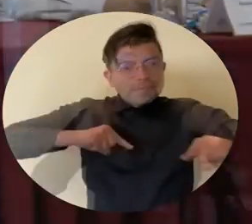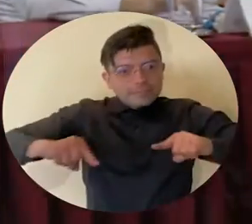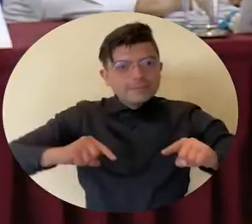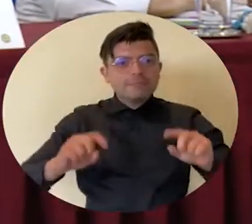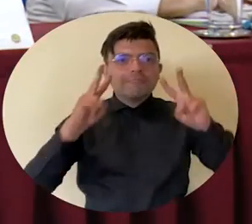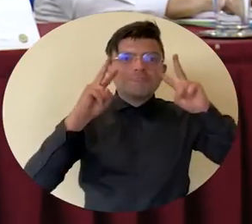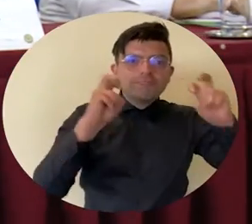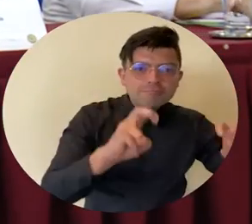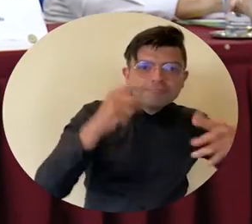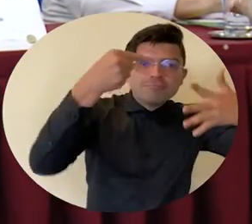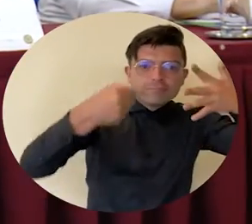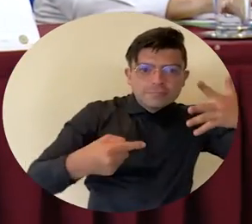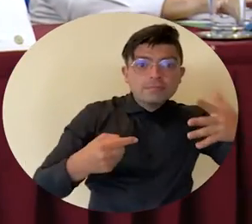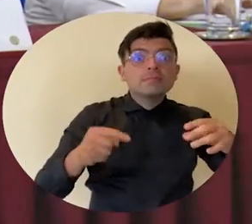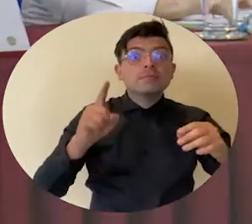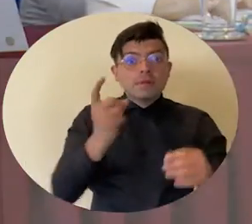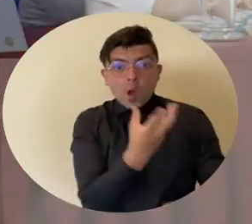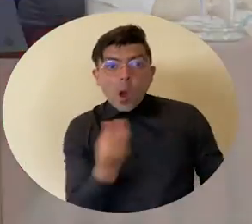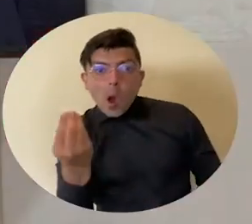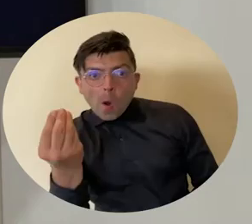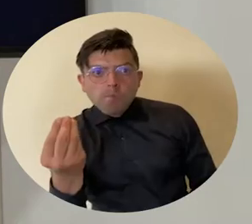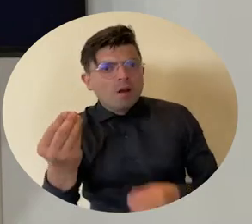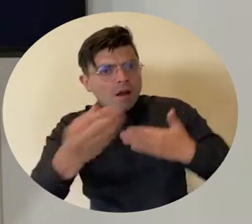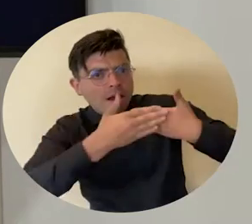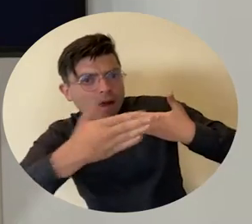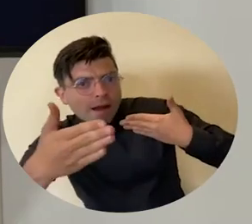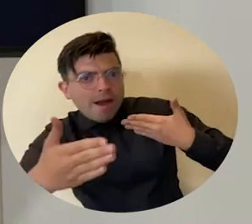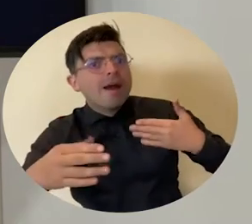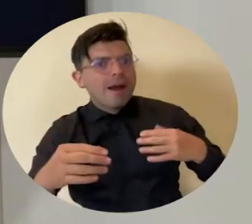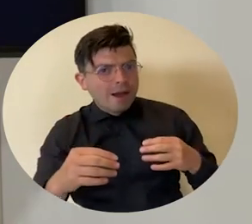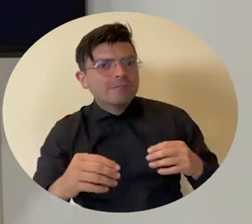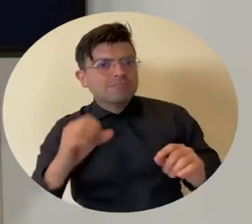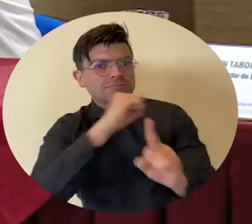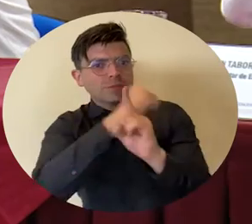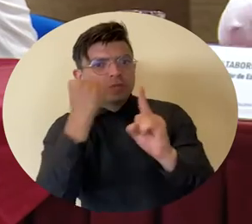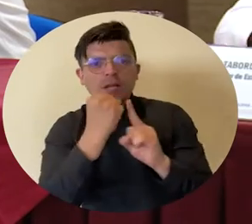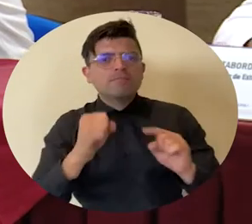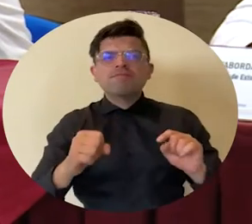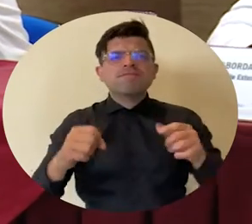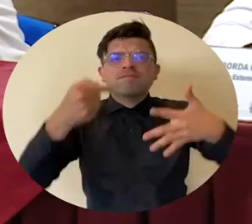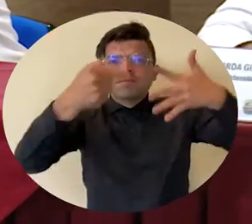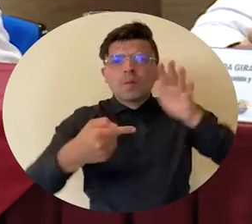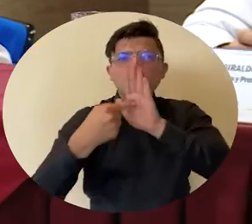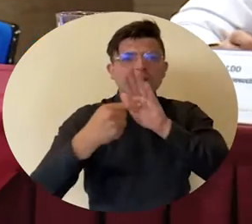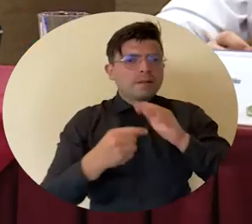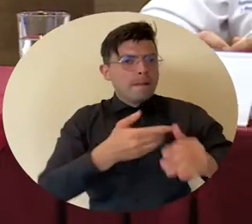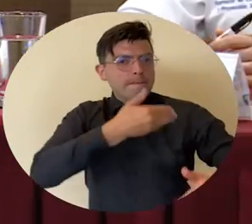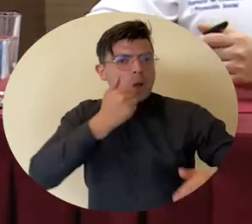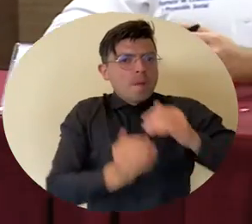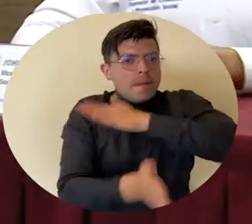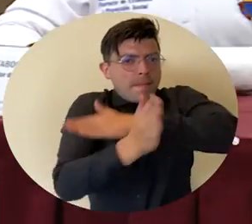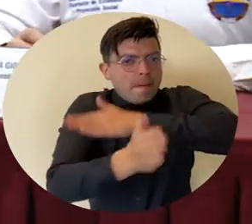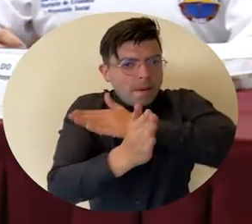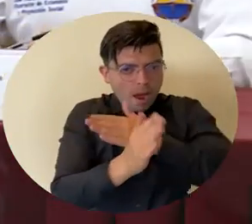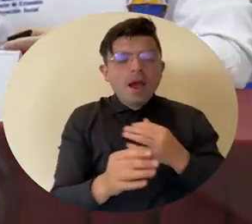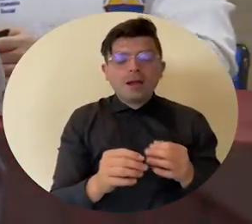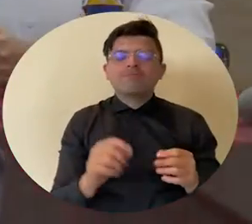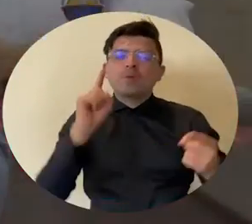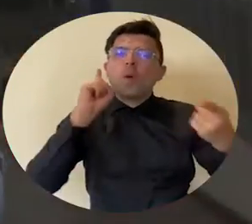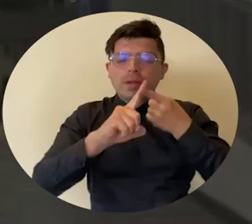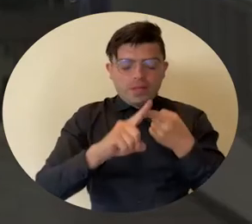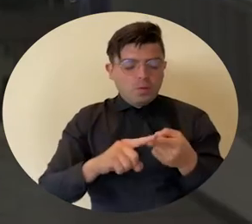y de extensión y proyección social en aras de demostrar el mejoramiento continuo con miras a la certificación de sus estándares de calidad.